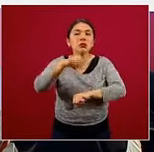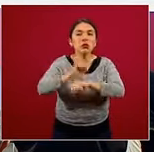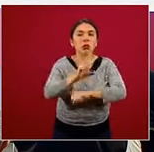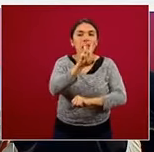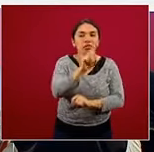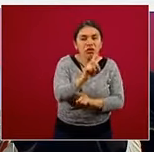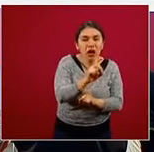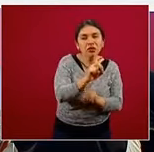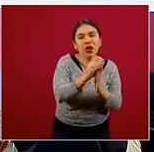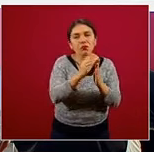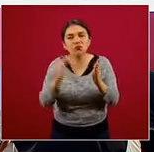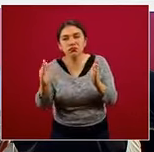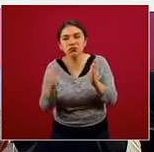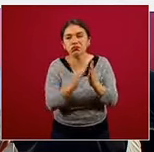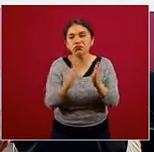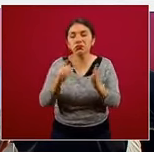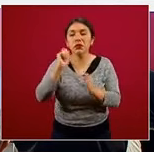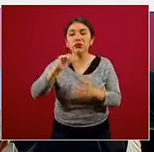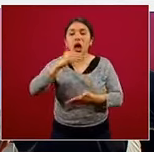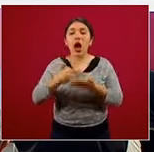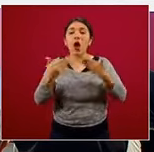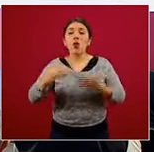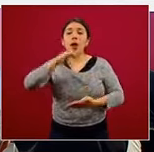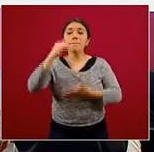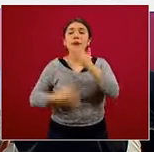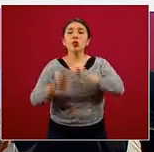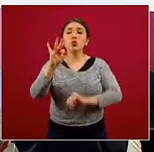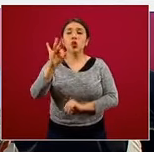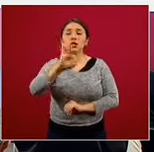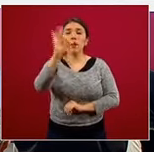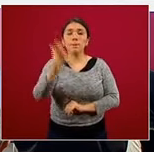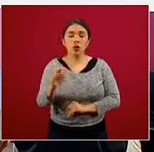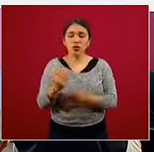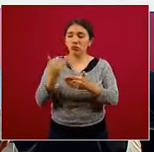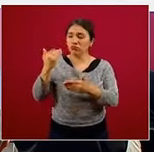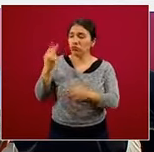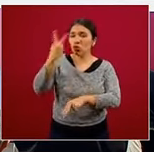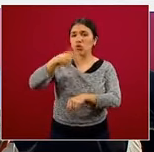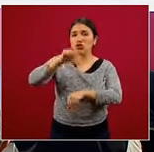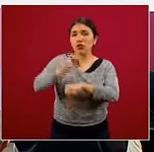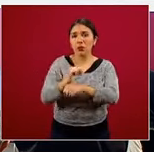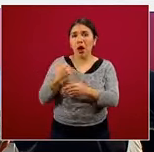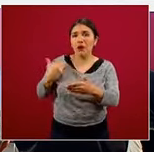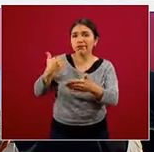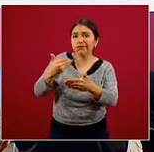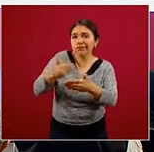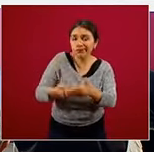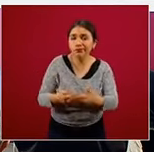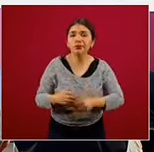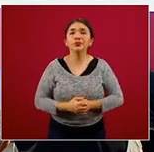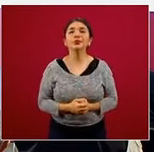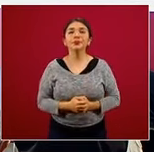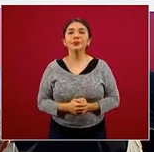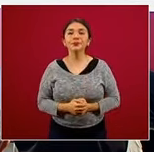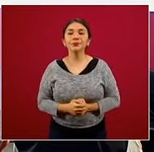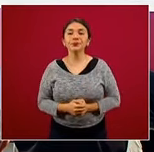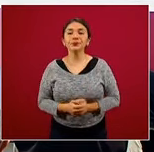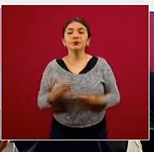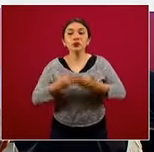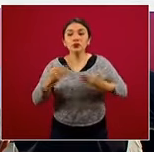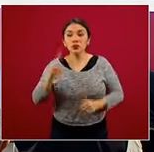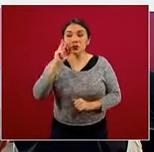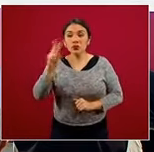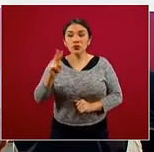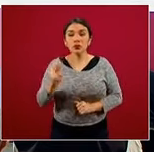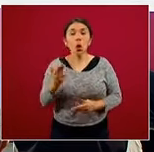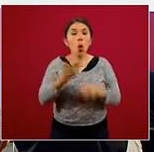treinta en adelante, siendo de menos cuarenta por ciento en las dos últimas semanas que se están graficando. Veamos